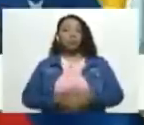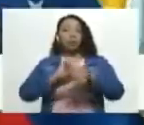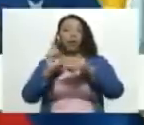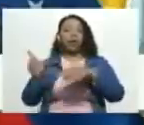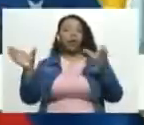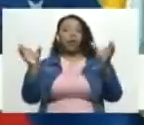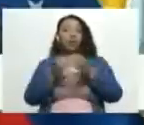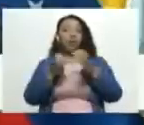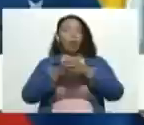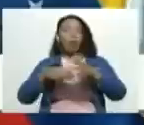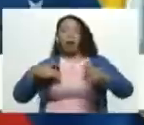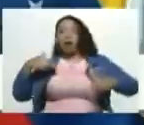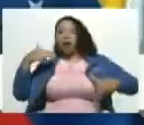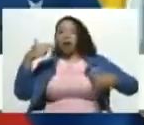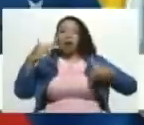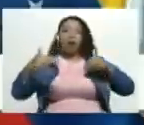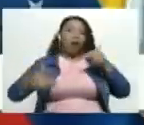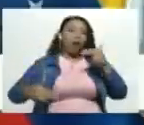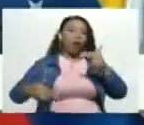de malandros.